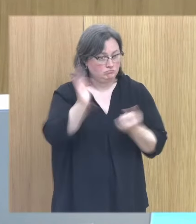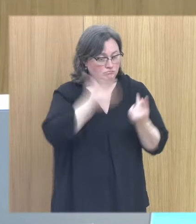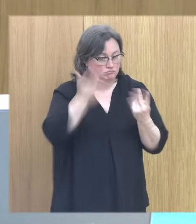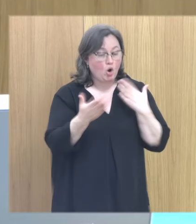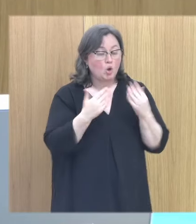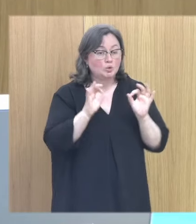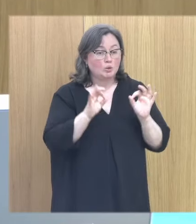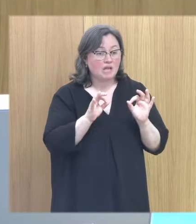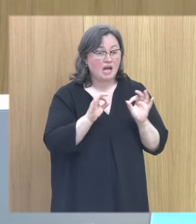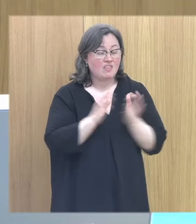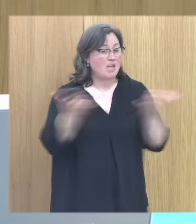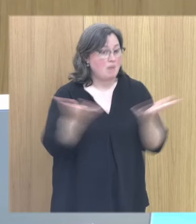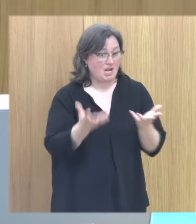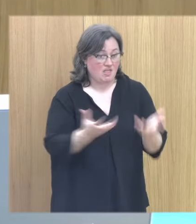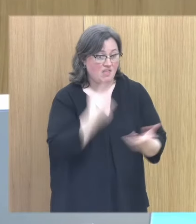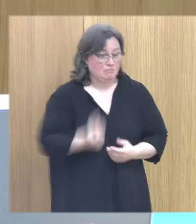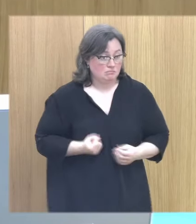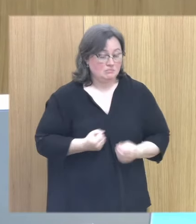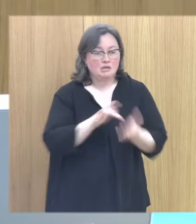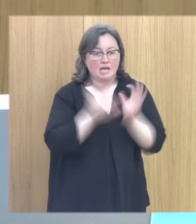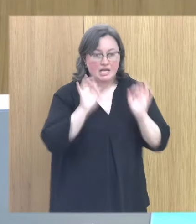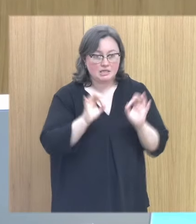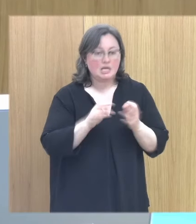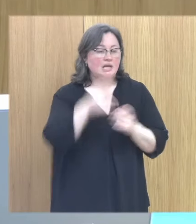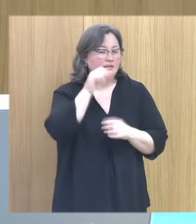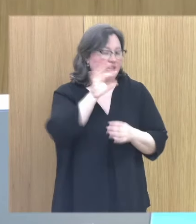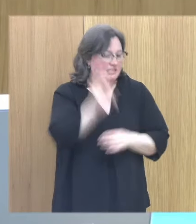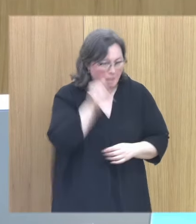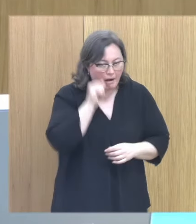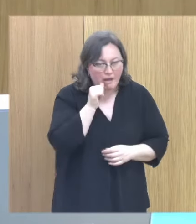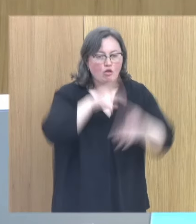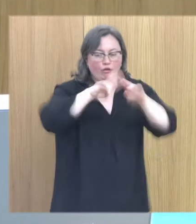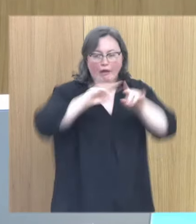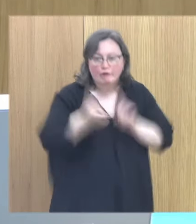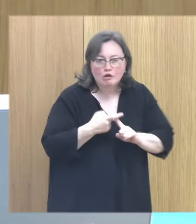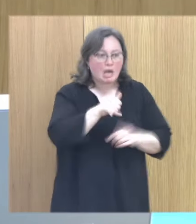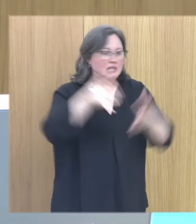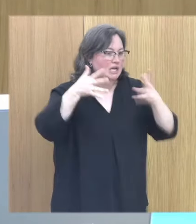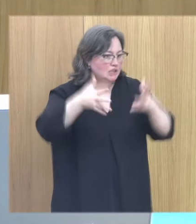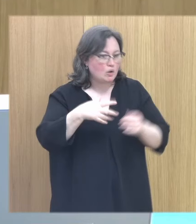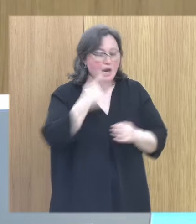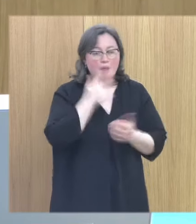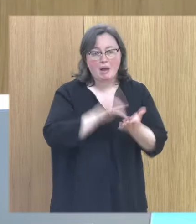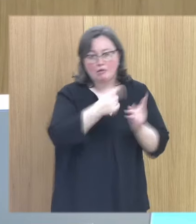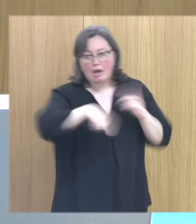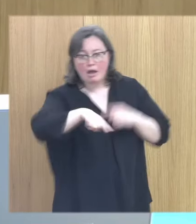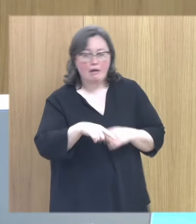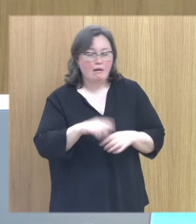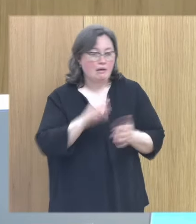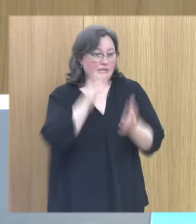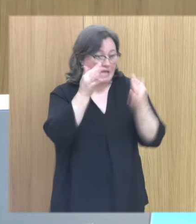consulta de concepción de emergencia en que se da la pilar después antes de embarazo se diagnostican se asesoran para los IBEs y